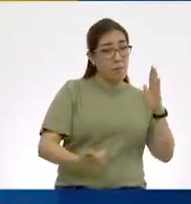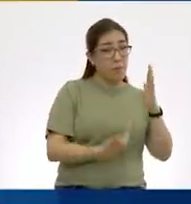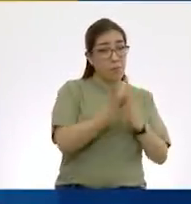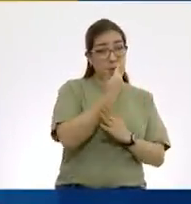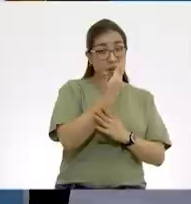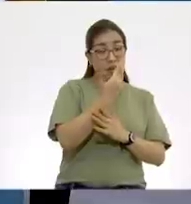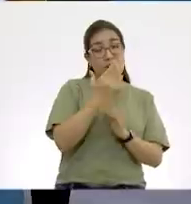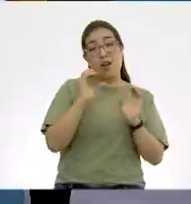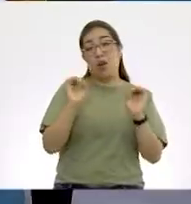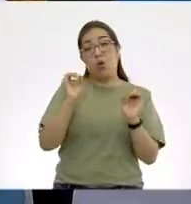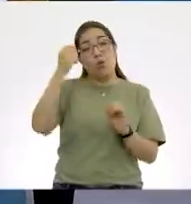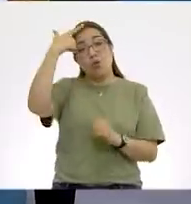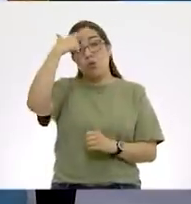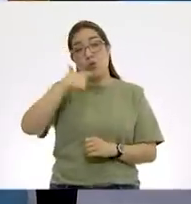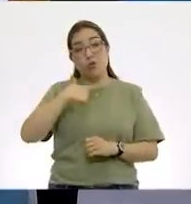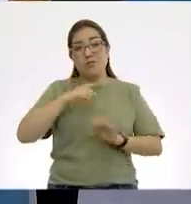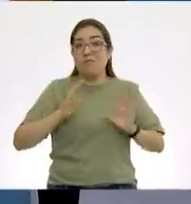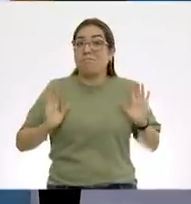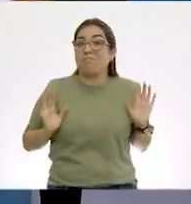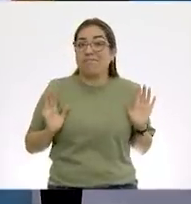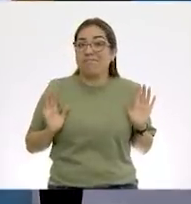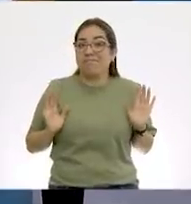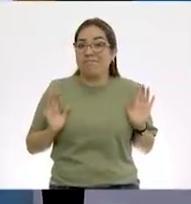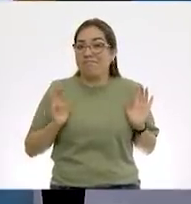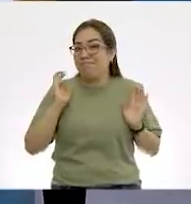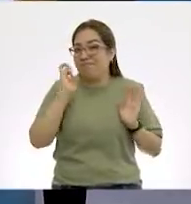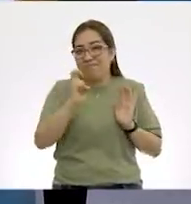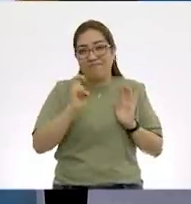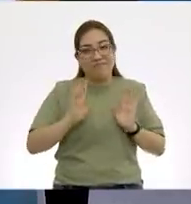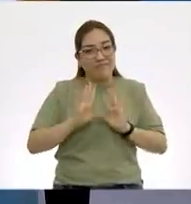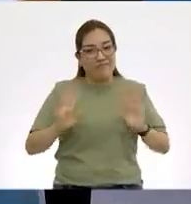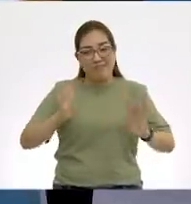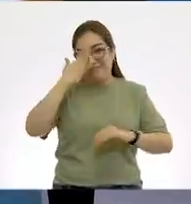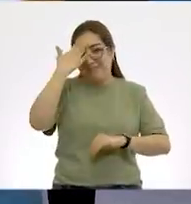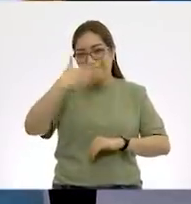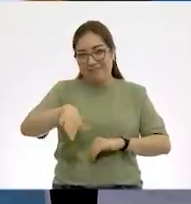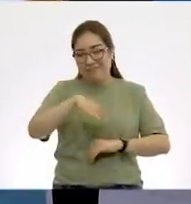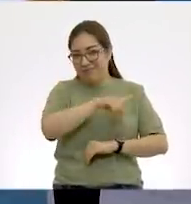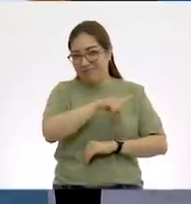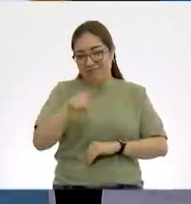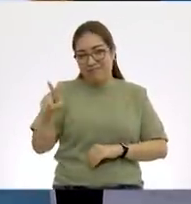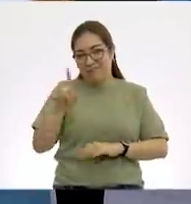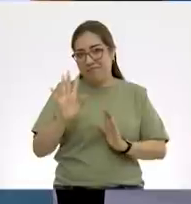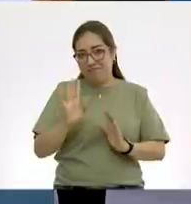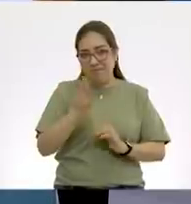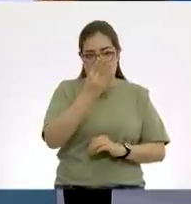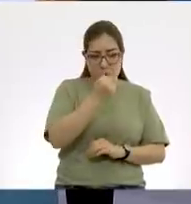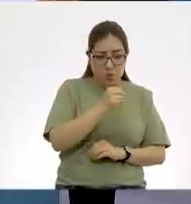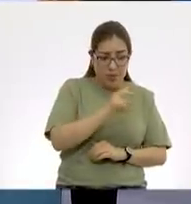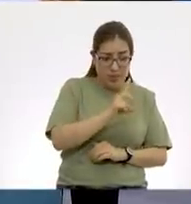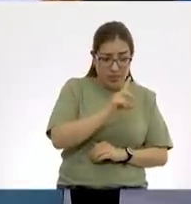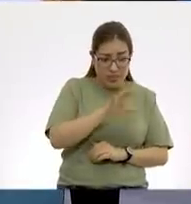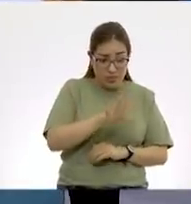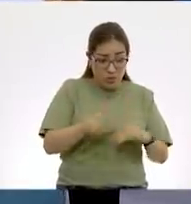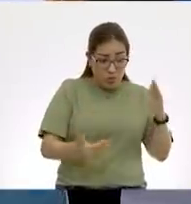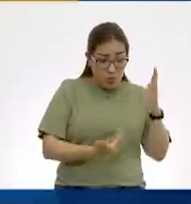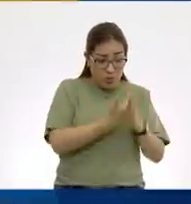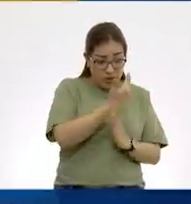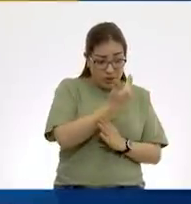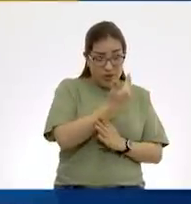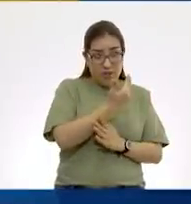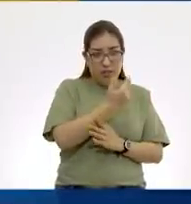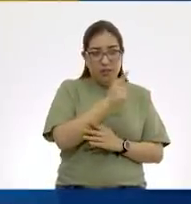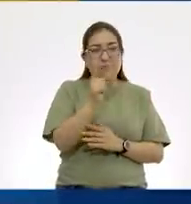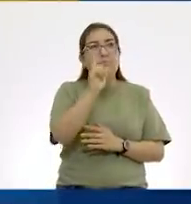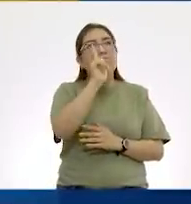o es de noche. es de noche. No hay tanto. Entonces, no hay pierde. En ese sentido, podremos definir 9.35 de la mañana, si estamos a